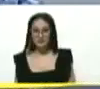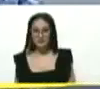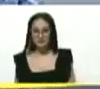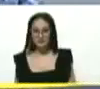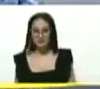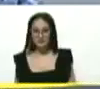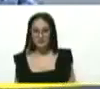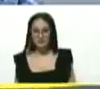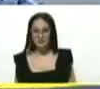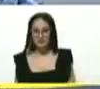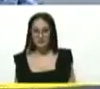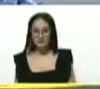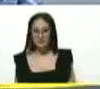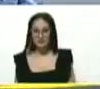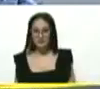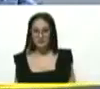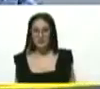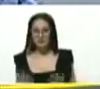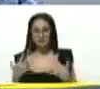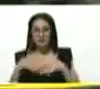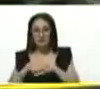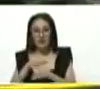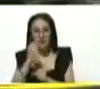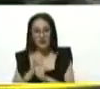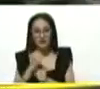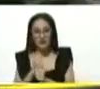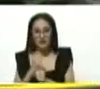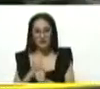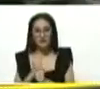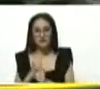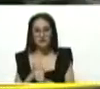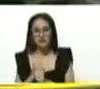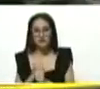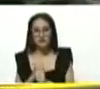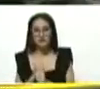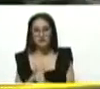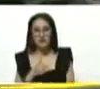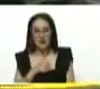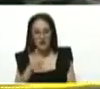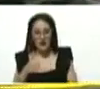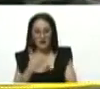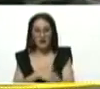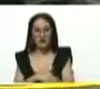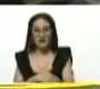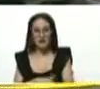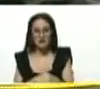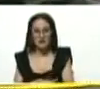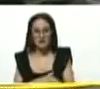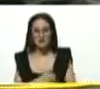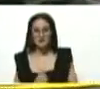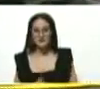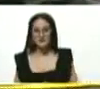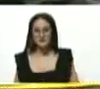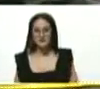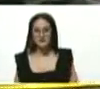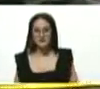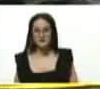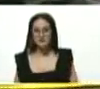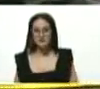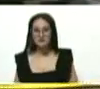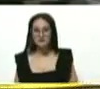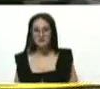vamos a integrar el trabajo allí, en cada calle, con